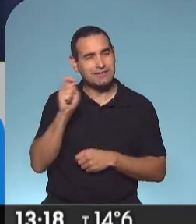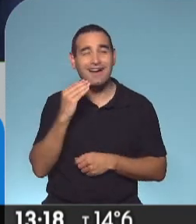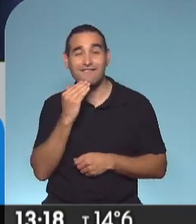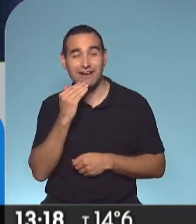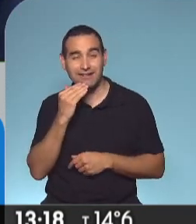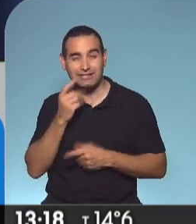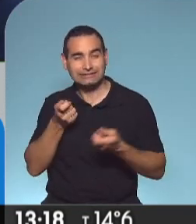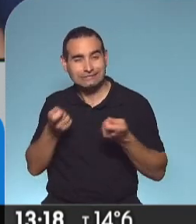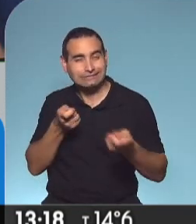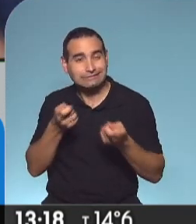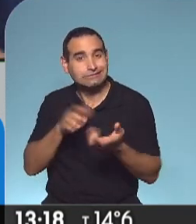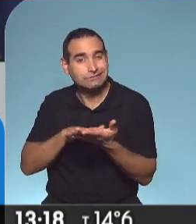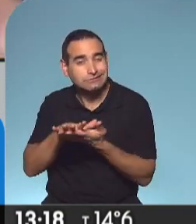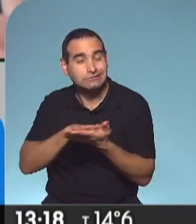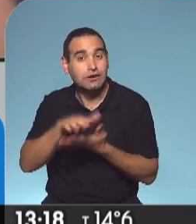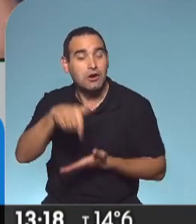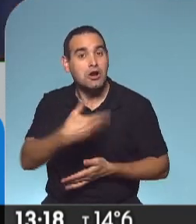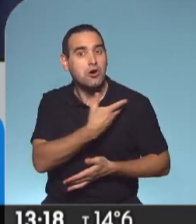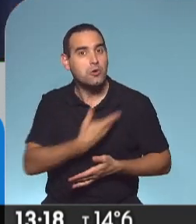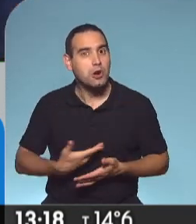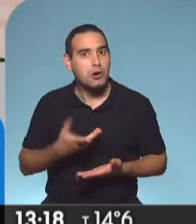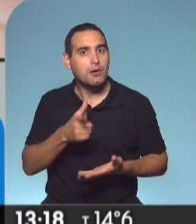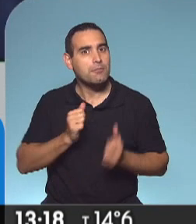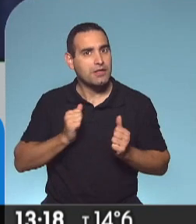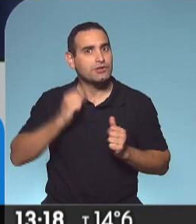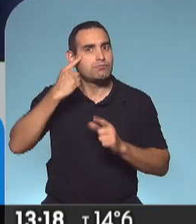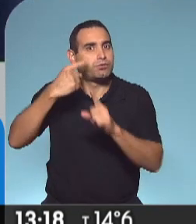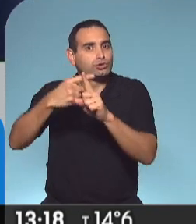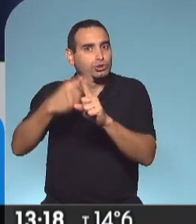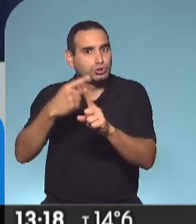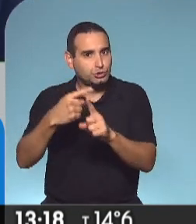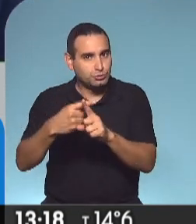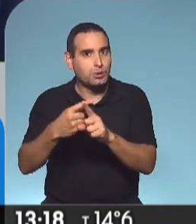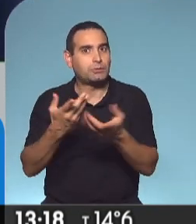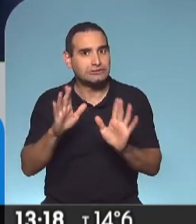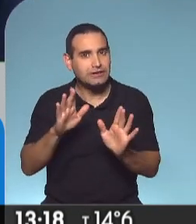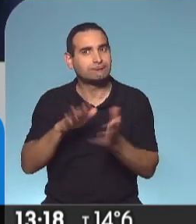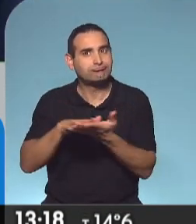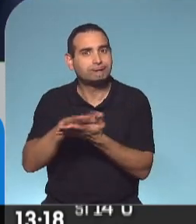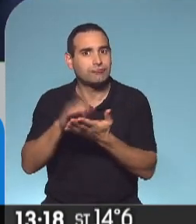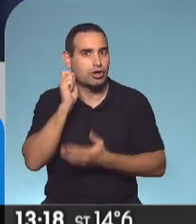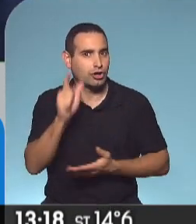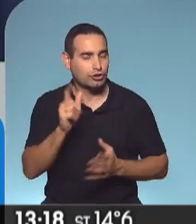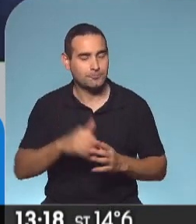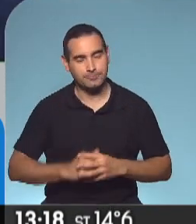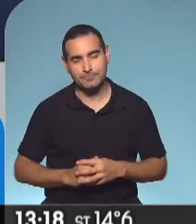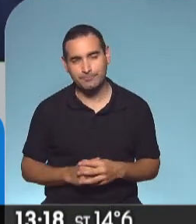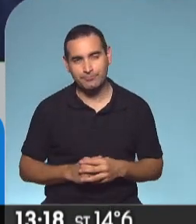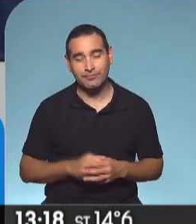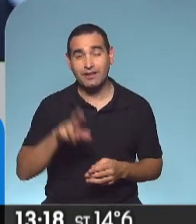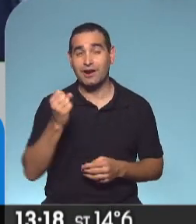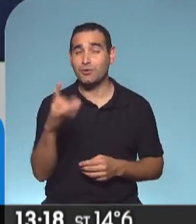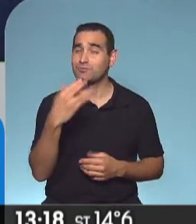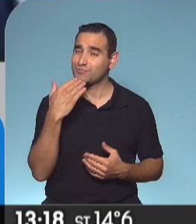abril, que el gobierno está con esta expectativa, con esta perspectiva para los próximos días. Raúl,